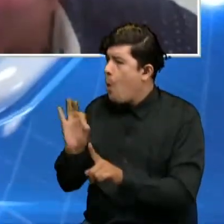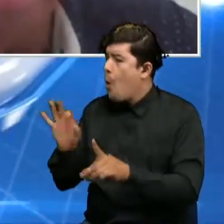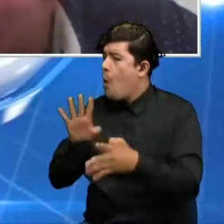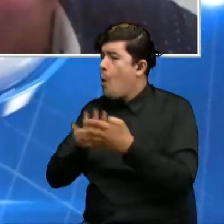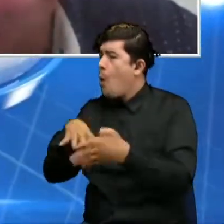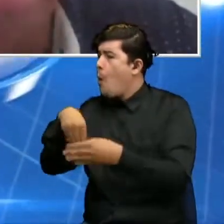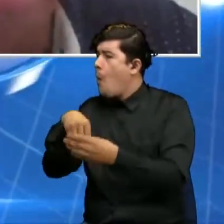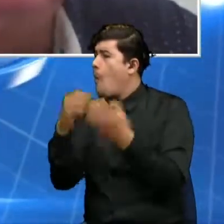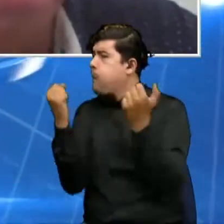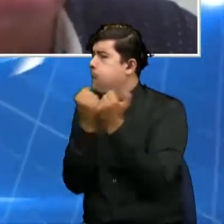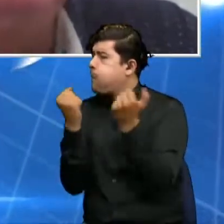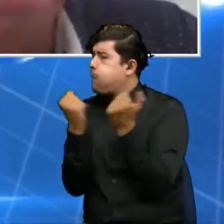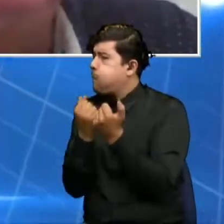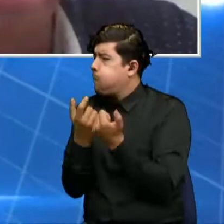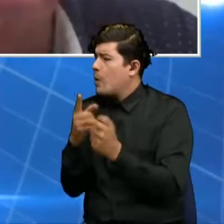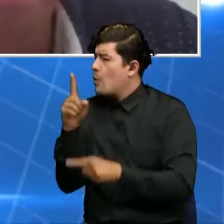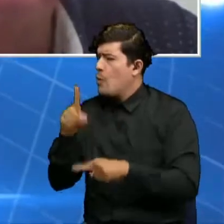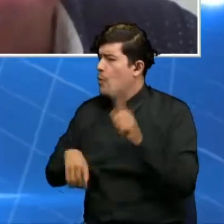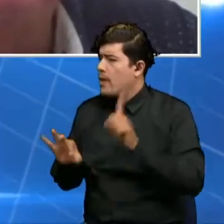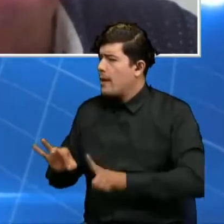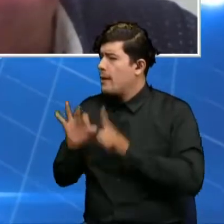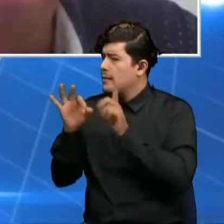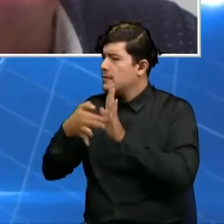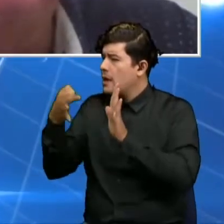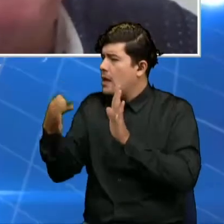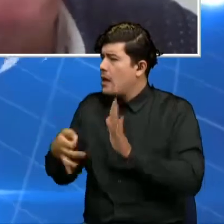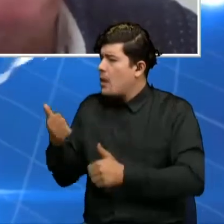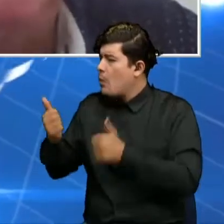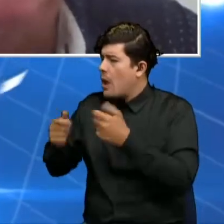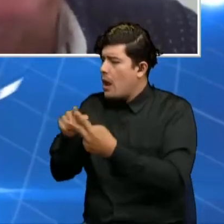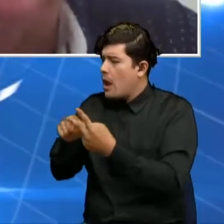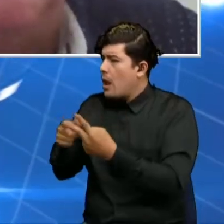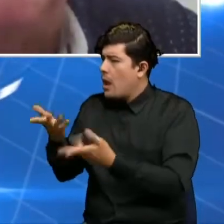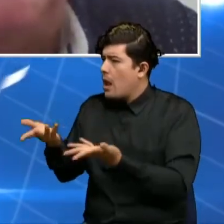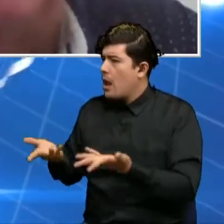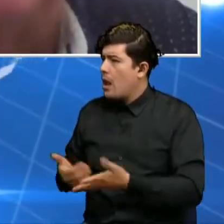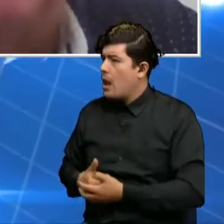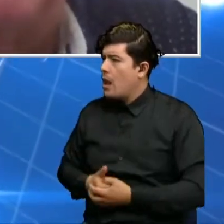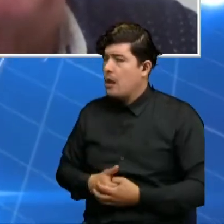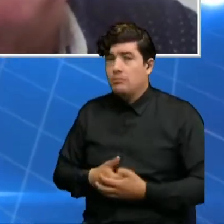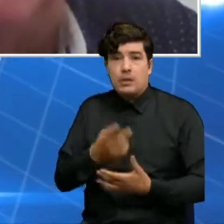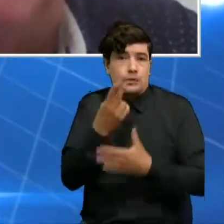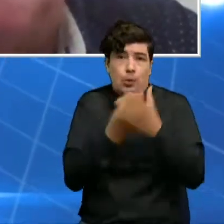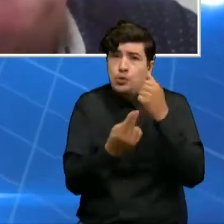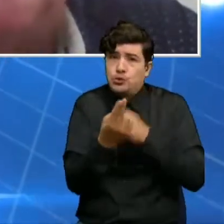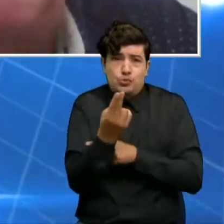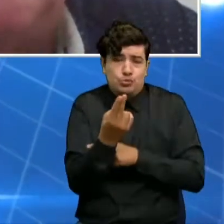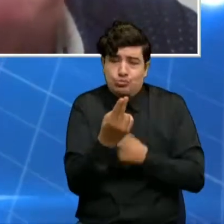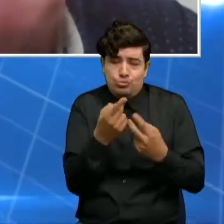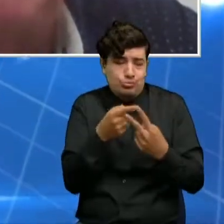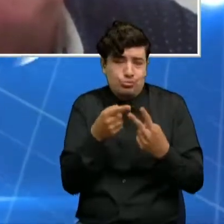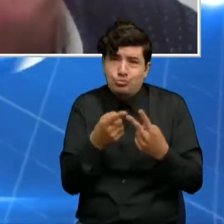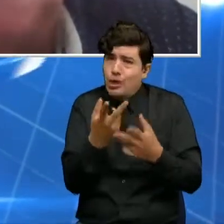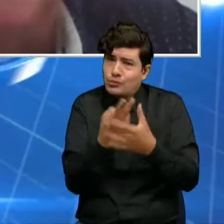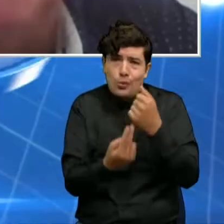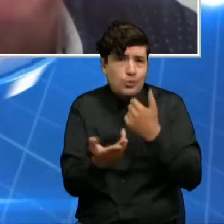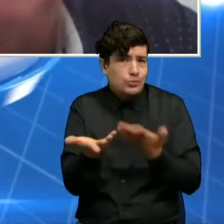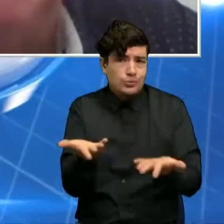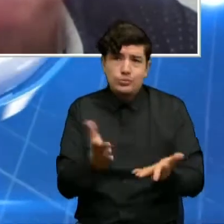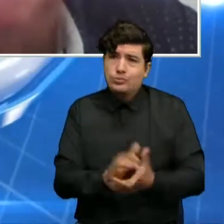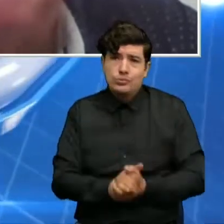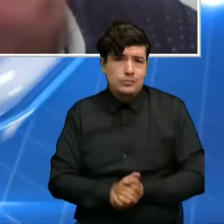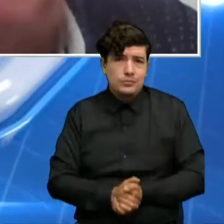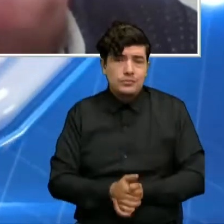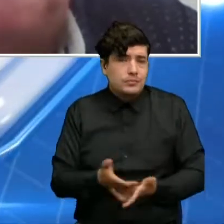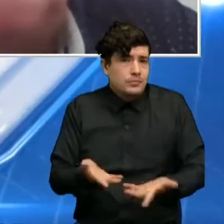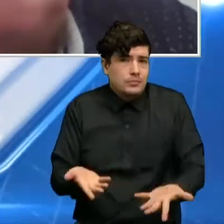lugares no permite tampoco garantizar estos protocolos? Yo diría que las dos cosas, Sergio. Aquí el centro de todo,